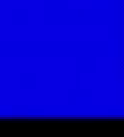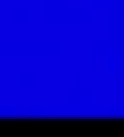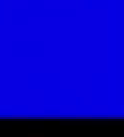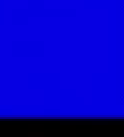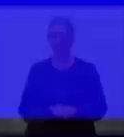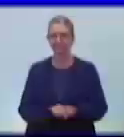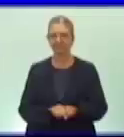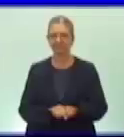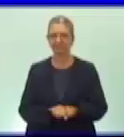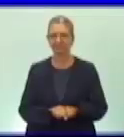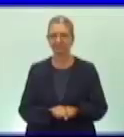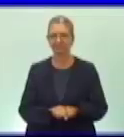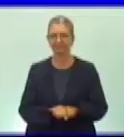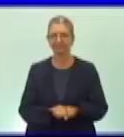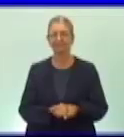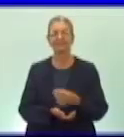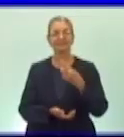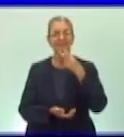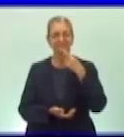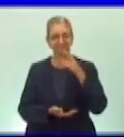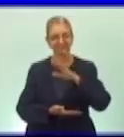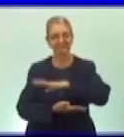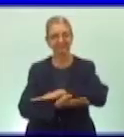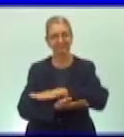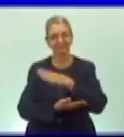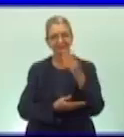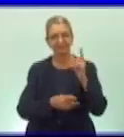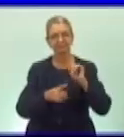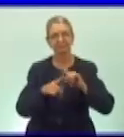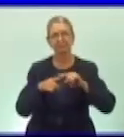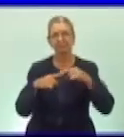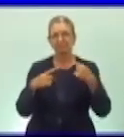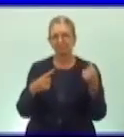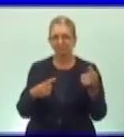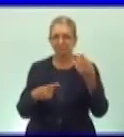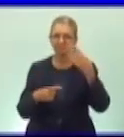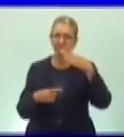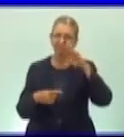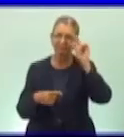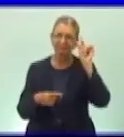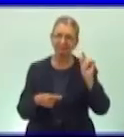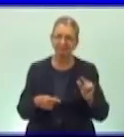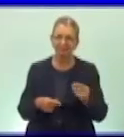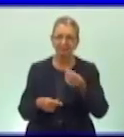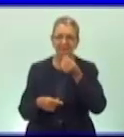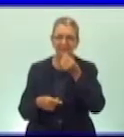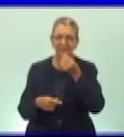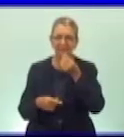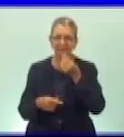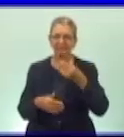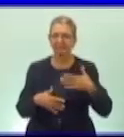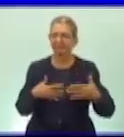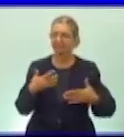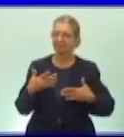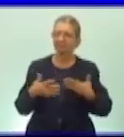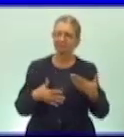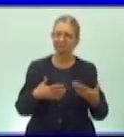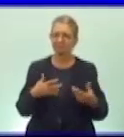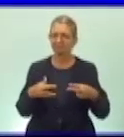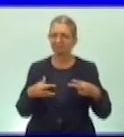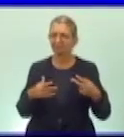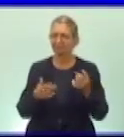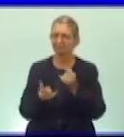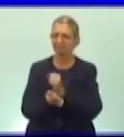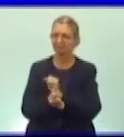responder en el álbum por qué los cubanos hoy podemos disfrutar de la independencia bueno ahí se quedó repetida